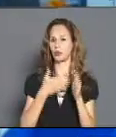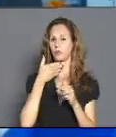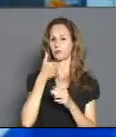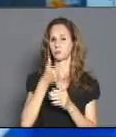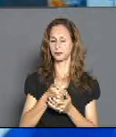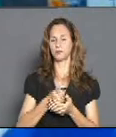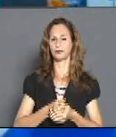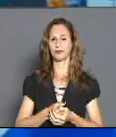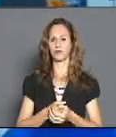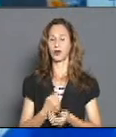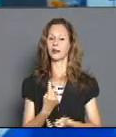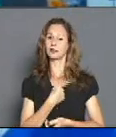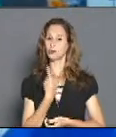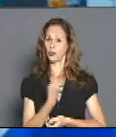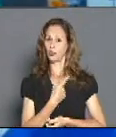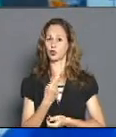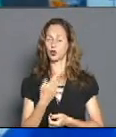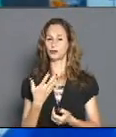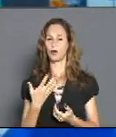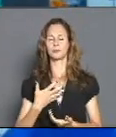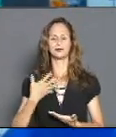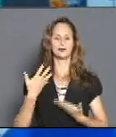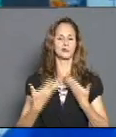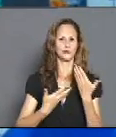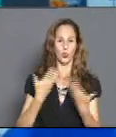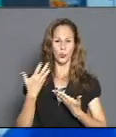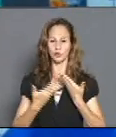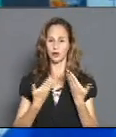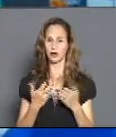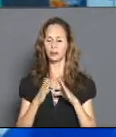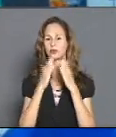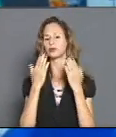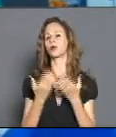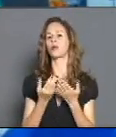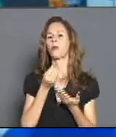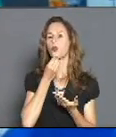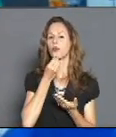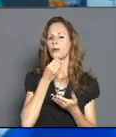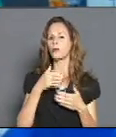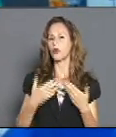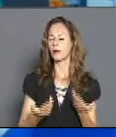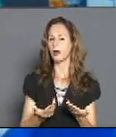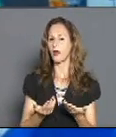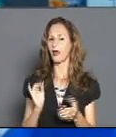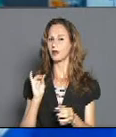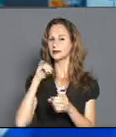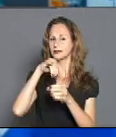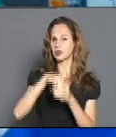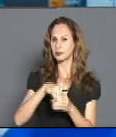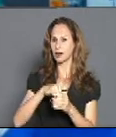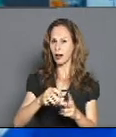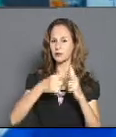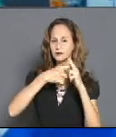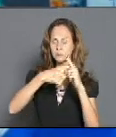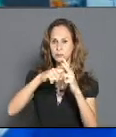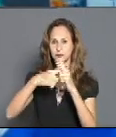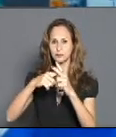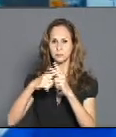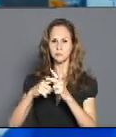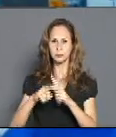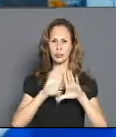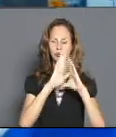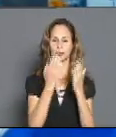Ha sido para nosotros un orgullo y una satisfacción porque estar involucrado en la rehabilitación de este bloque tan